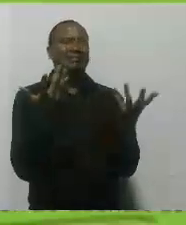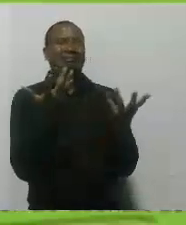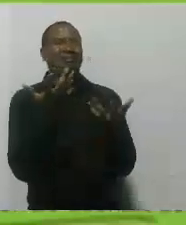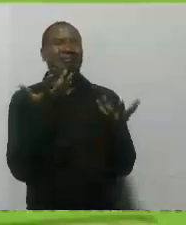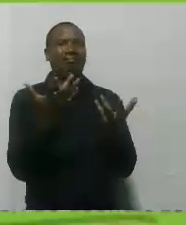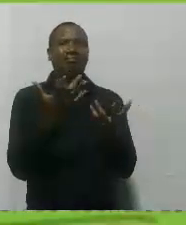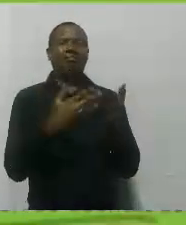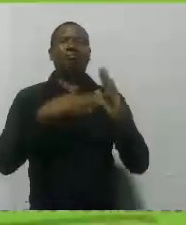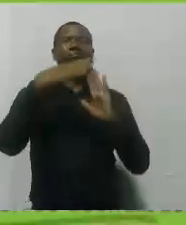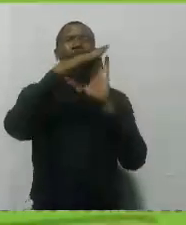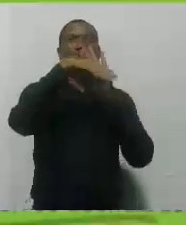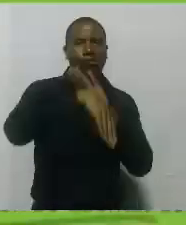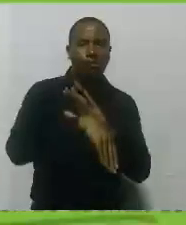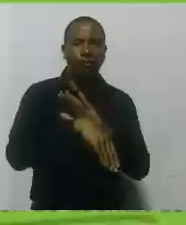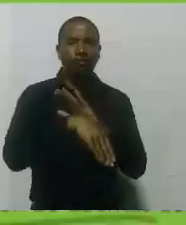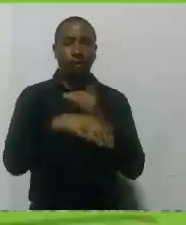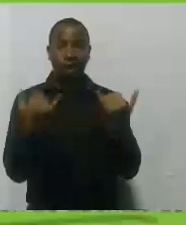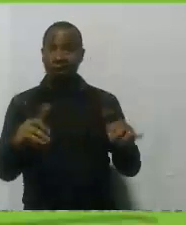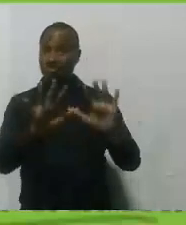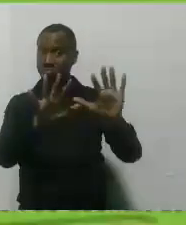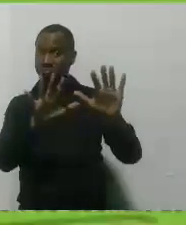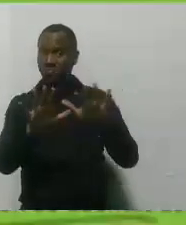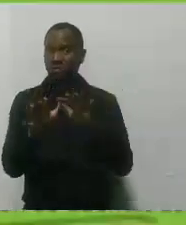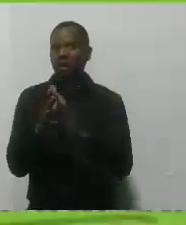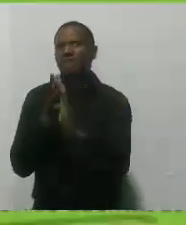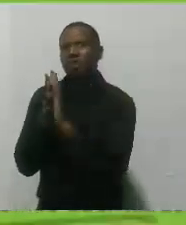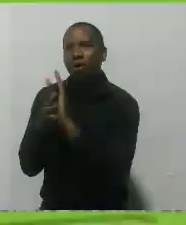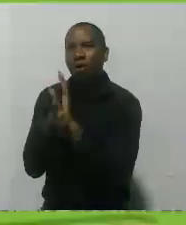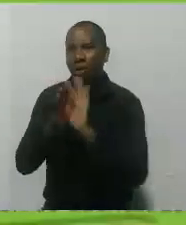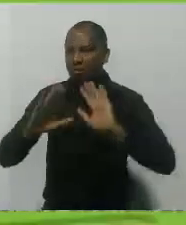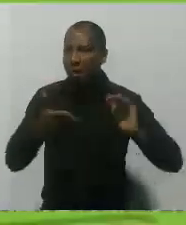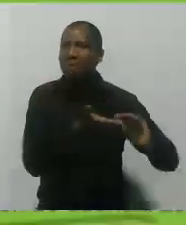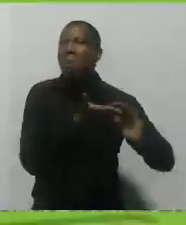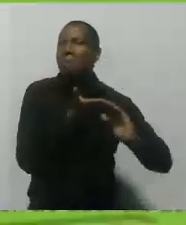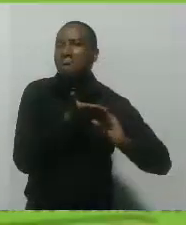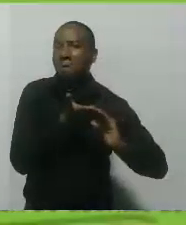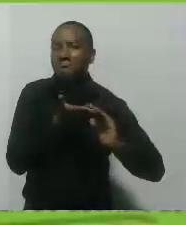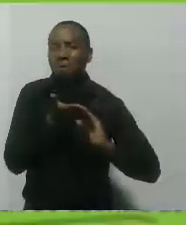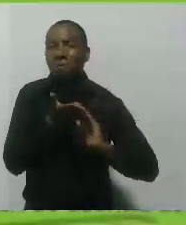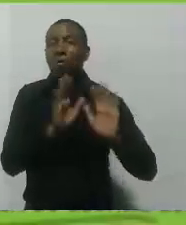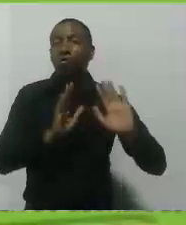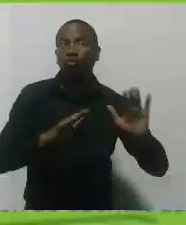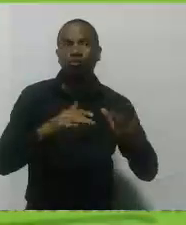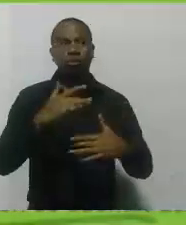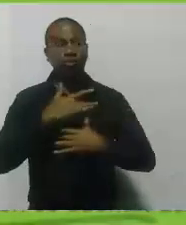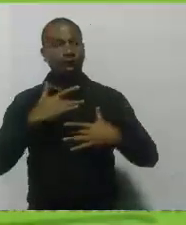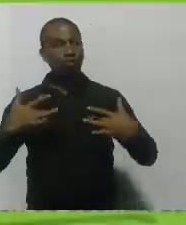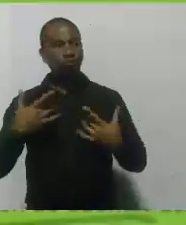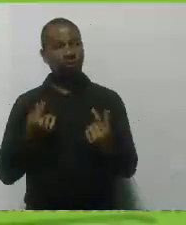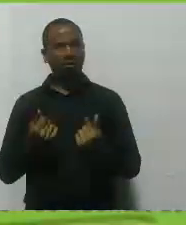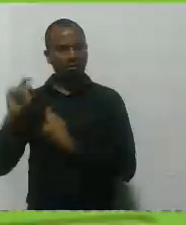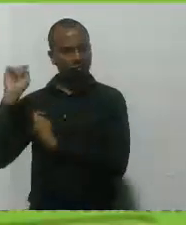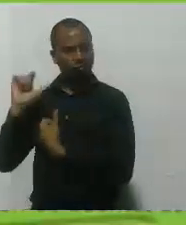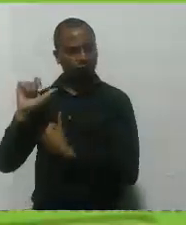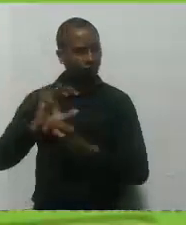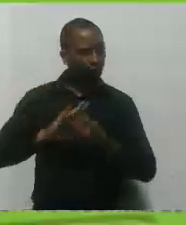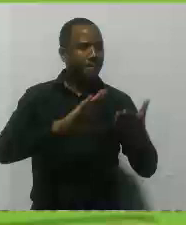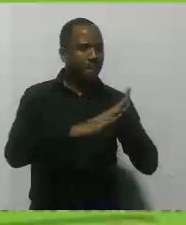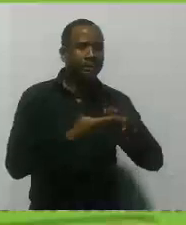les contaré los avances en materia de saneamiento y de salud financiera del IDER.